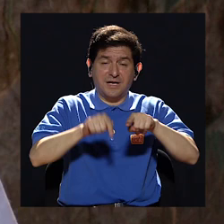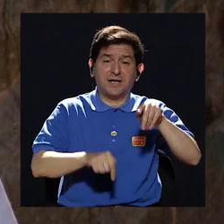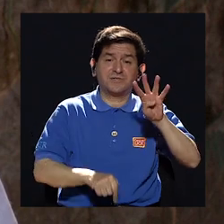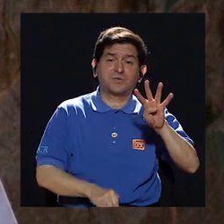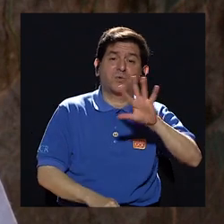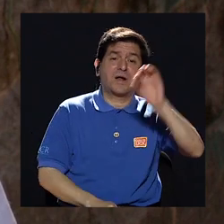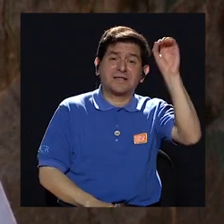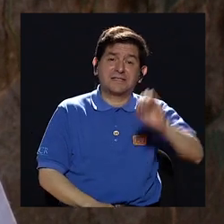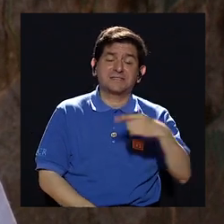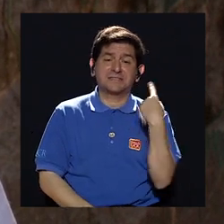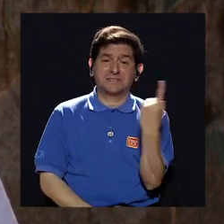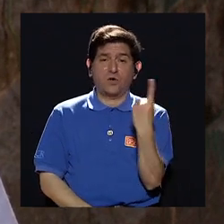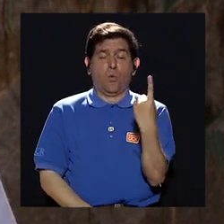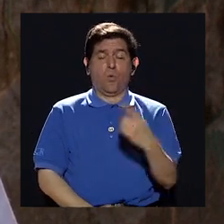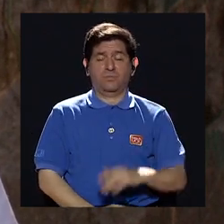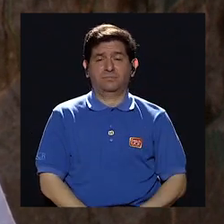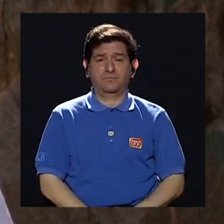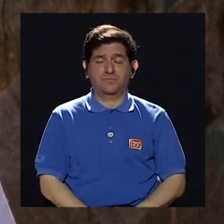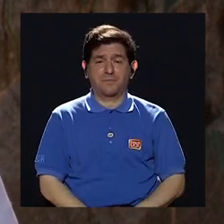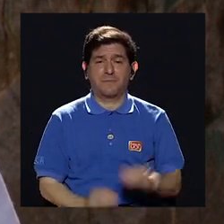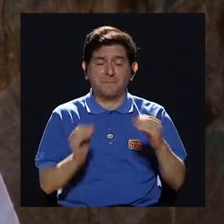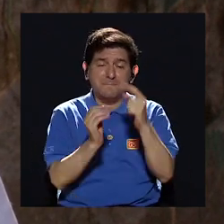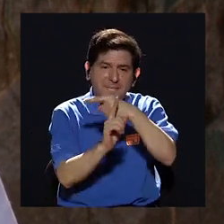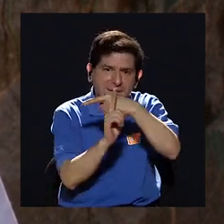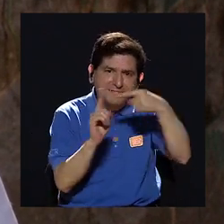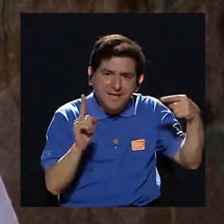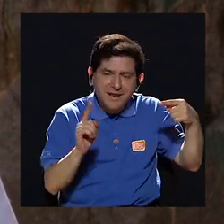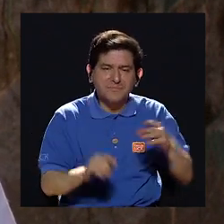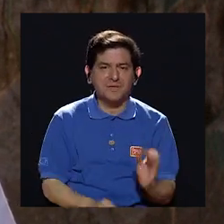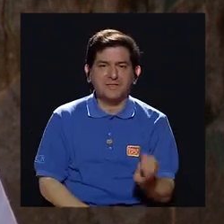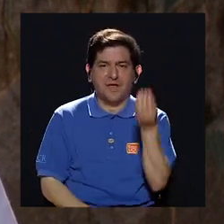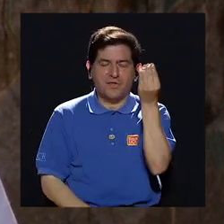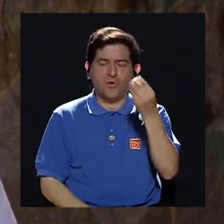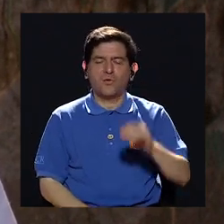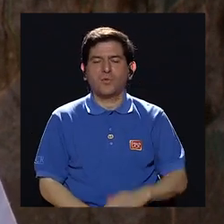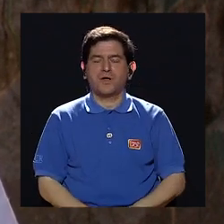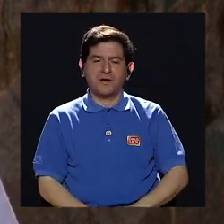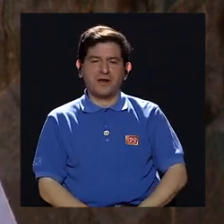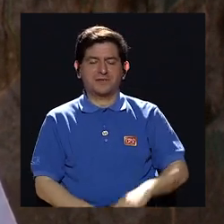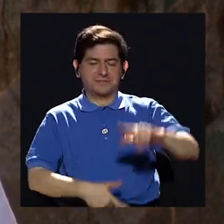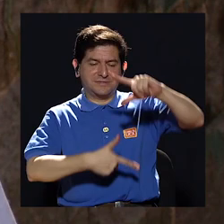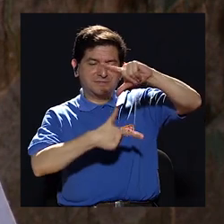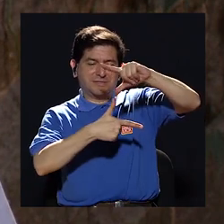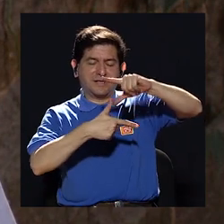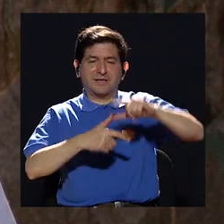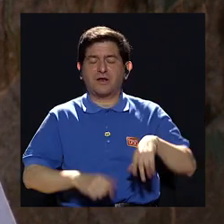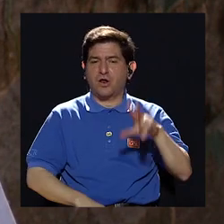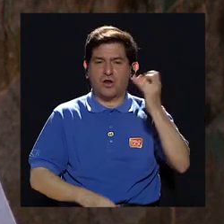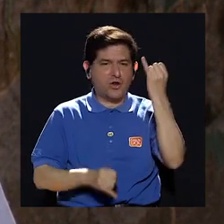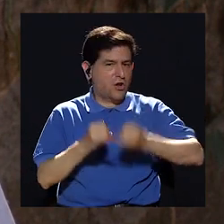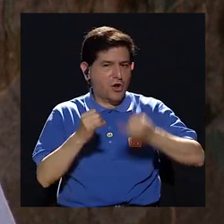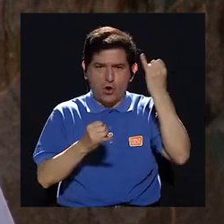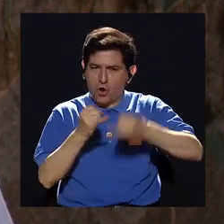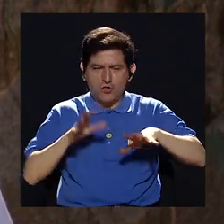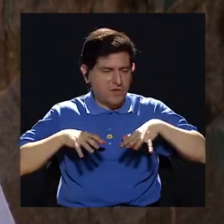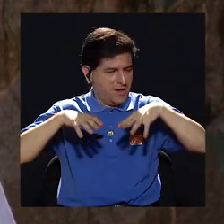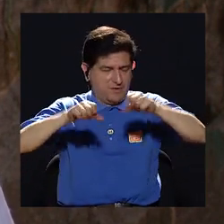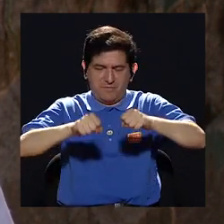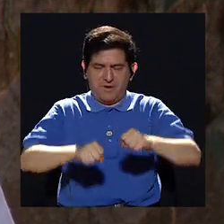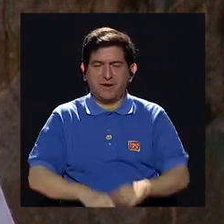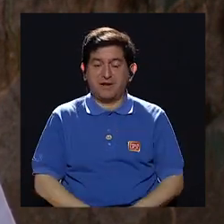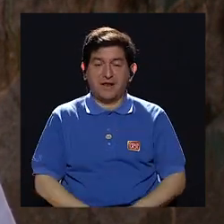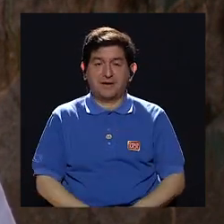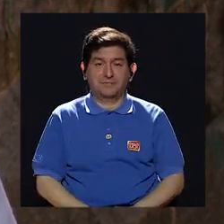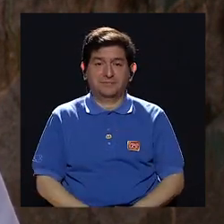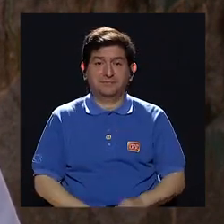45% o sea más de la mitad de los jóvenes de América Central se nos queda en el camino no nos logramos graduar ni